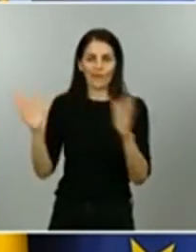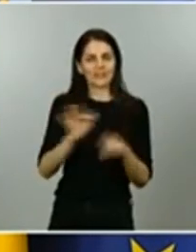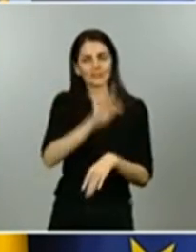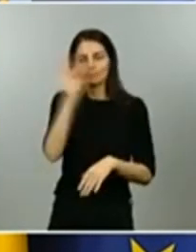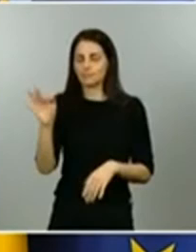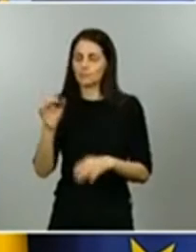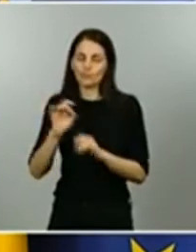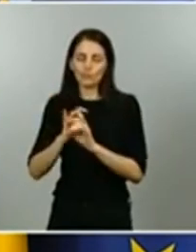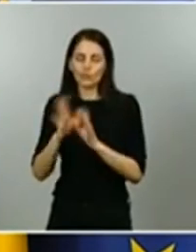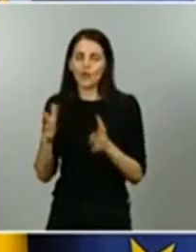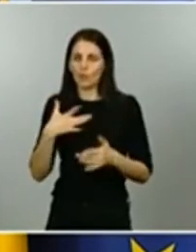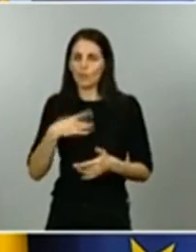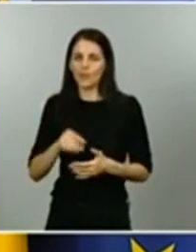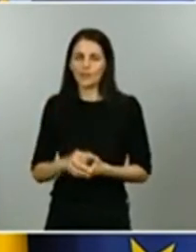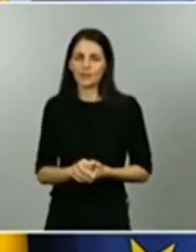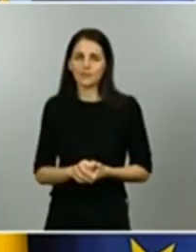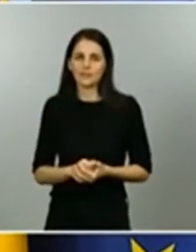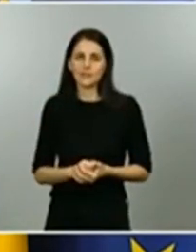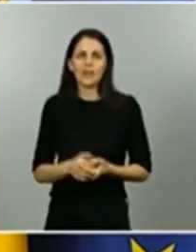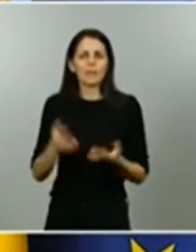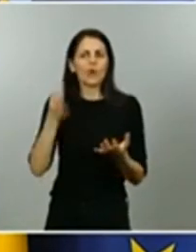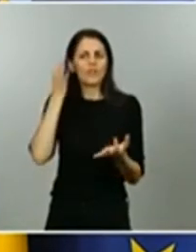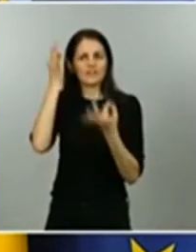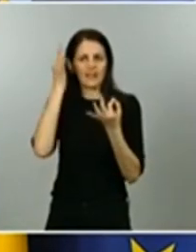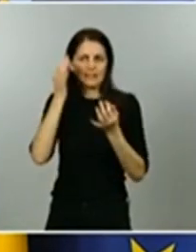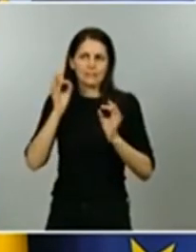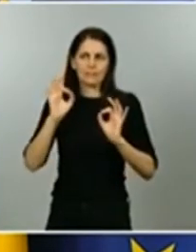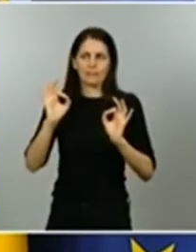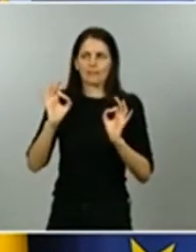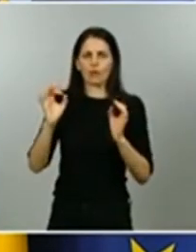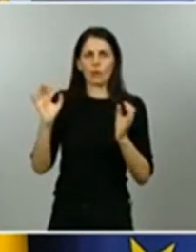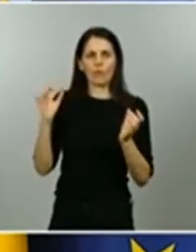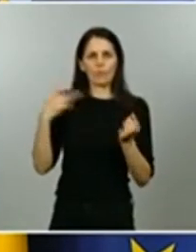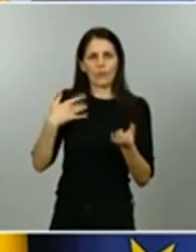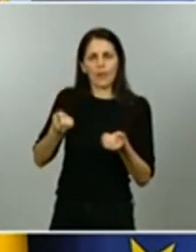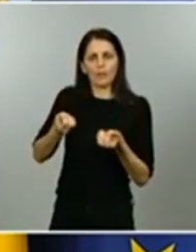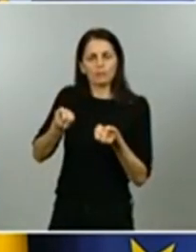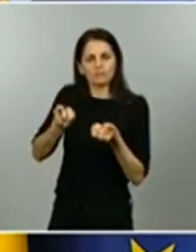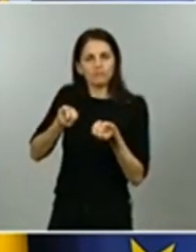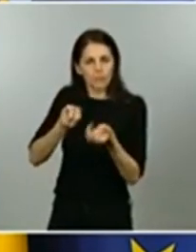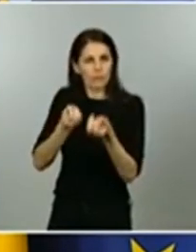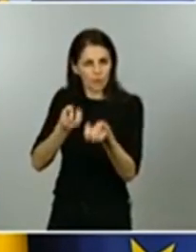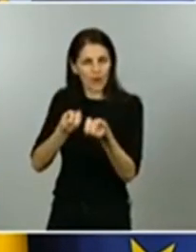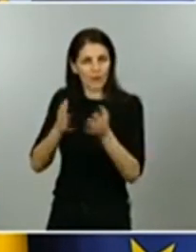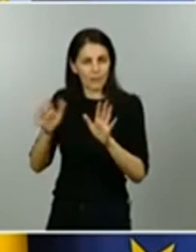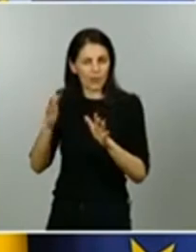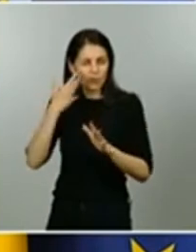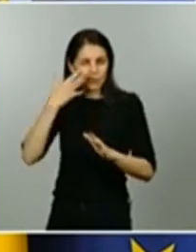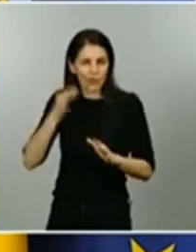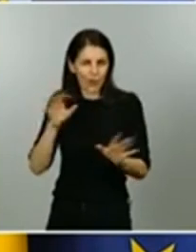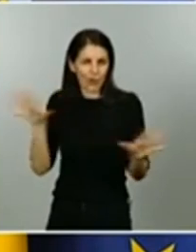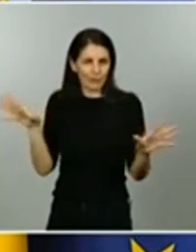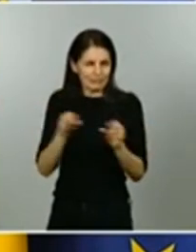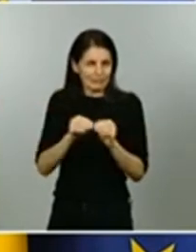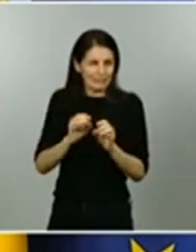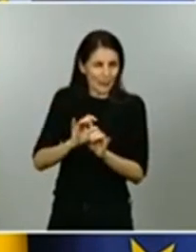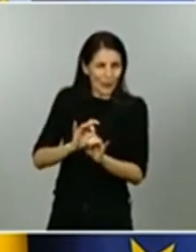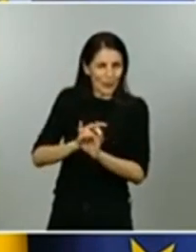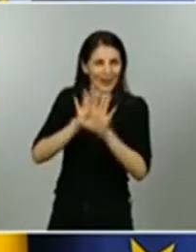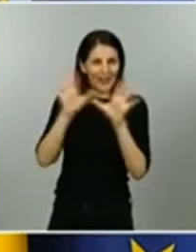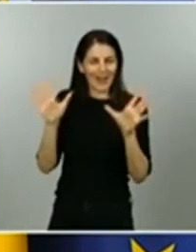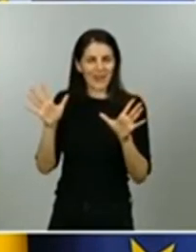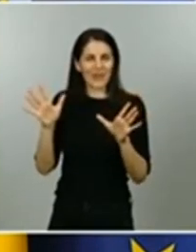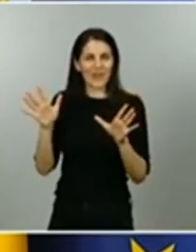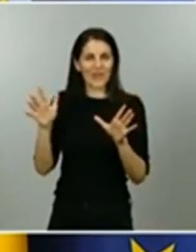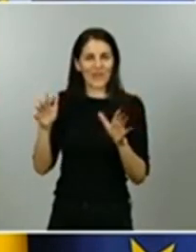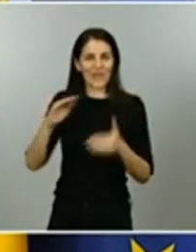los detalles específicos se pueden dar pero yo creo que con esto queda muy claro la pintura general el cuadro general de la capacidad